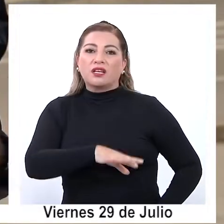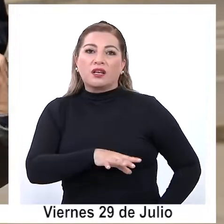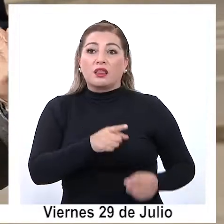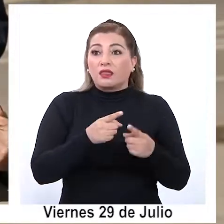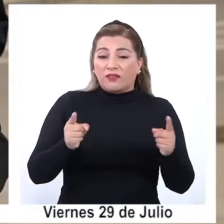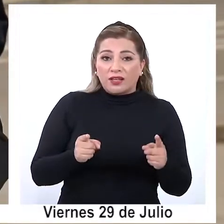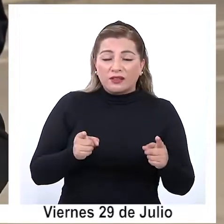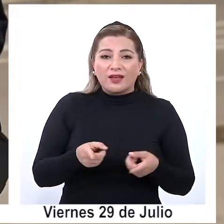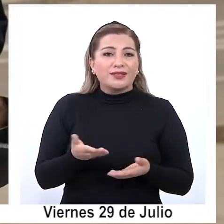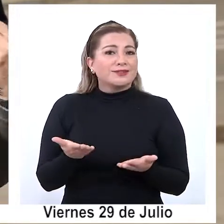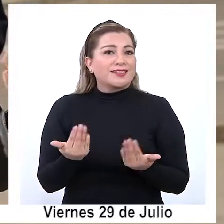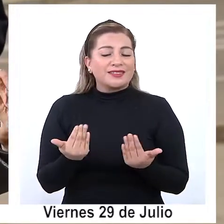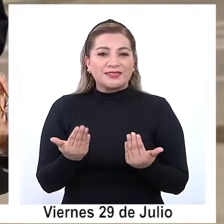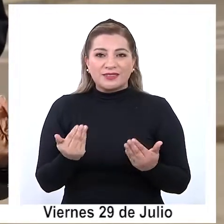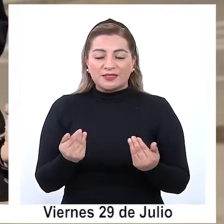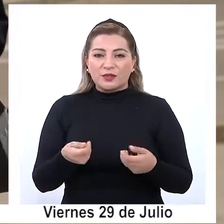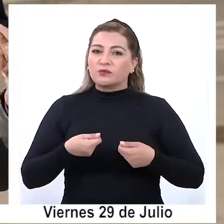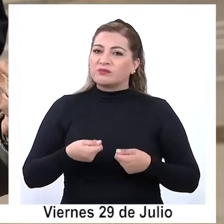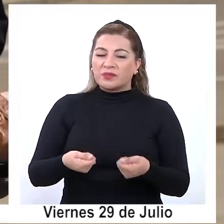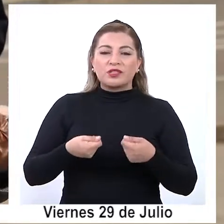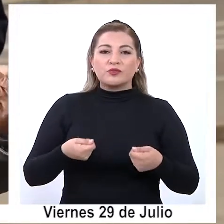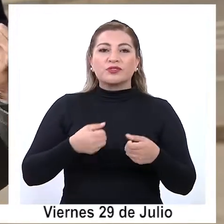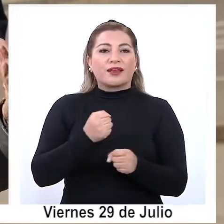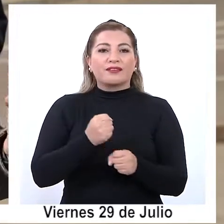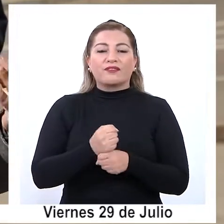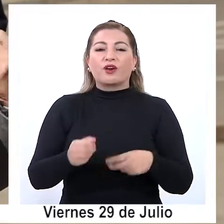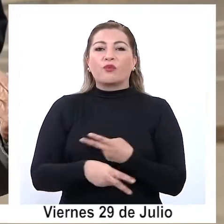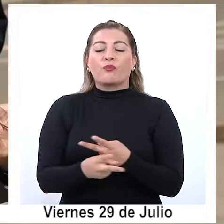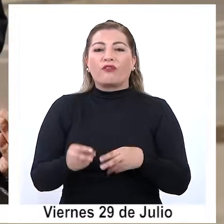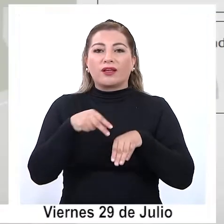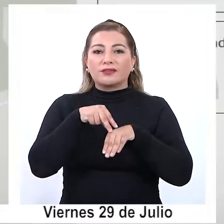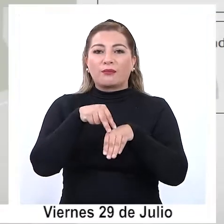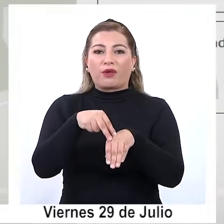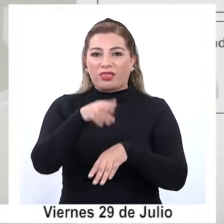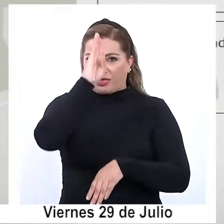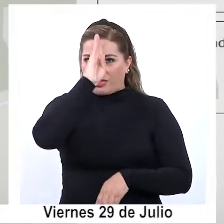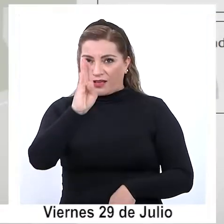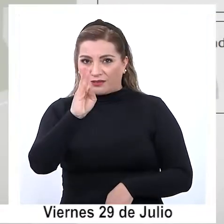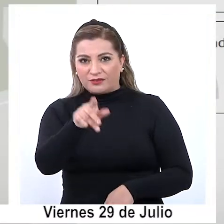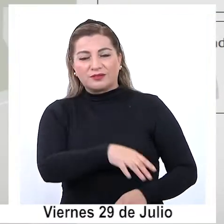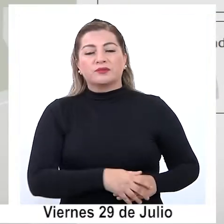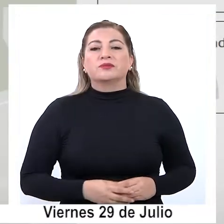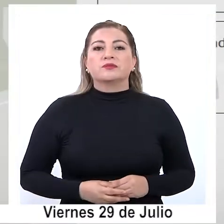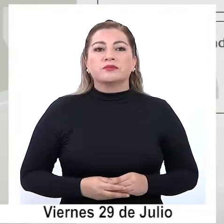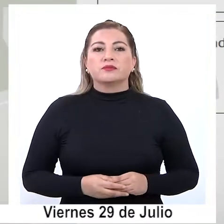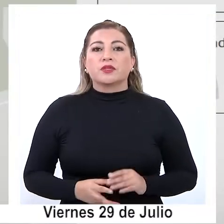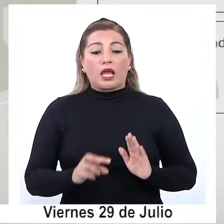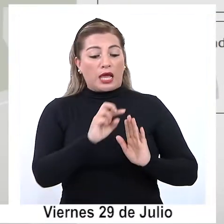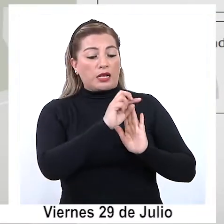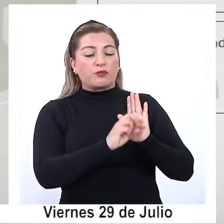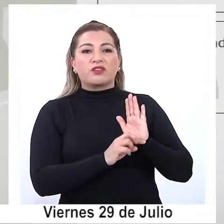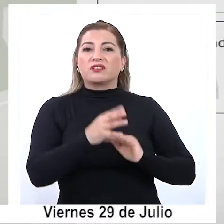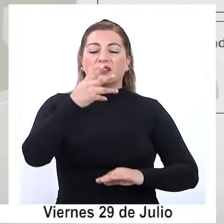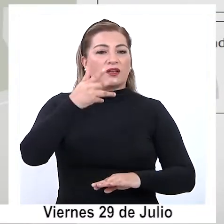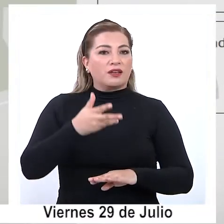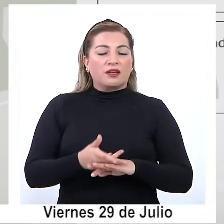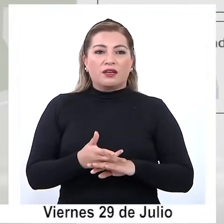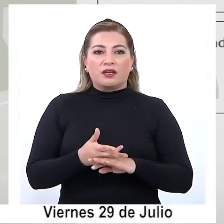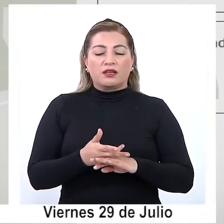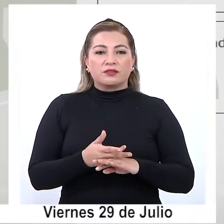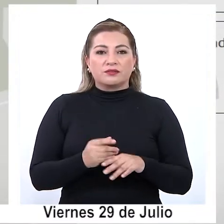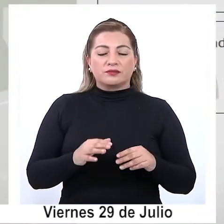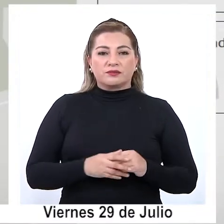diversidad requieren una inversión en obras públicas y transporte digno. El proyecto contempla una